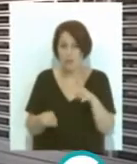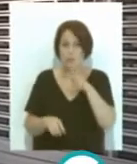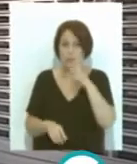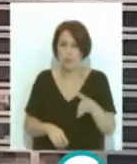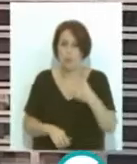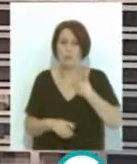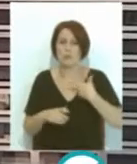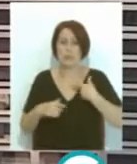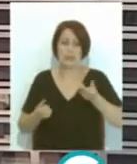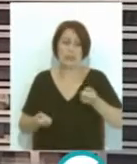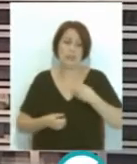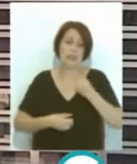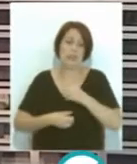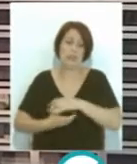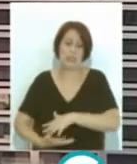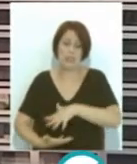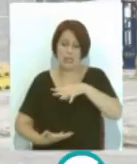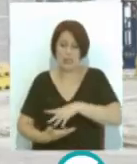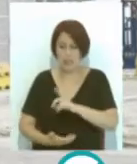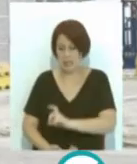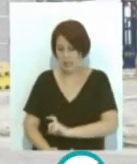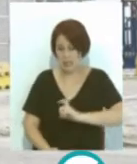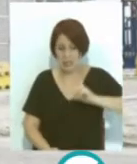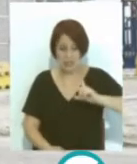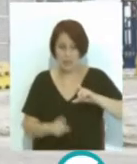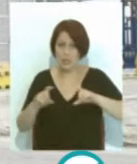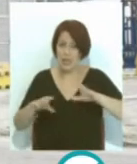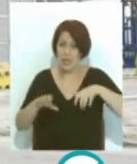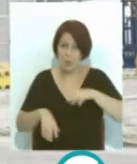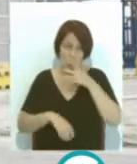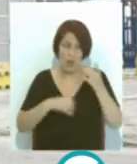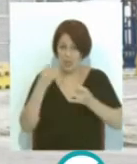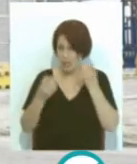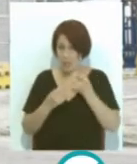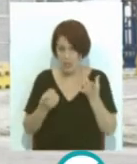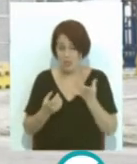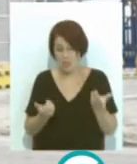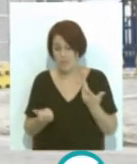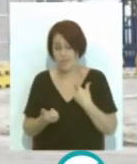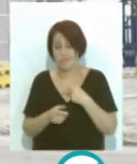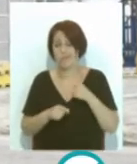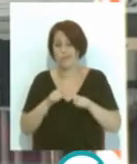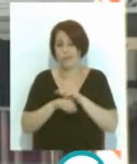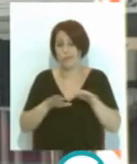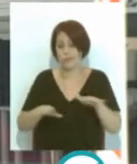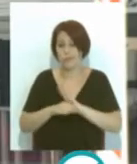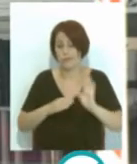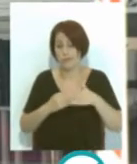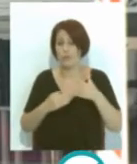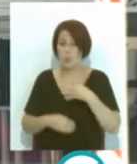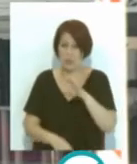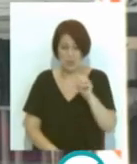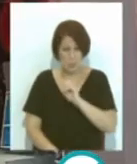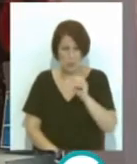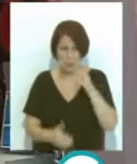importante bajada de ingresos que han sufrido las empresas de Cádiz ante el cese de actividad derivado de la pandemia Más del 40% ha